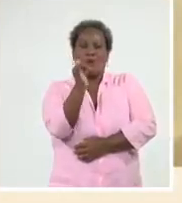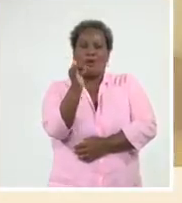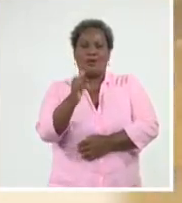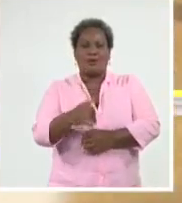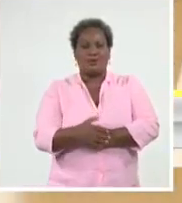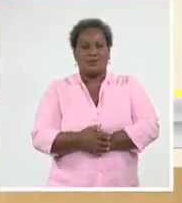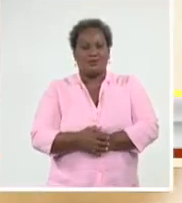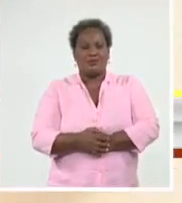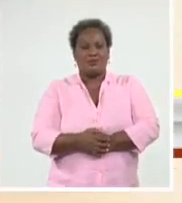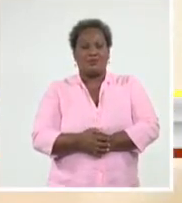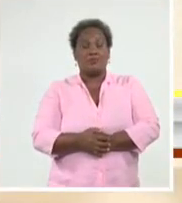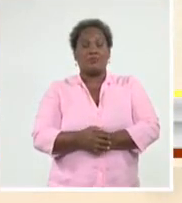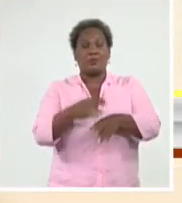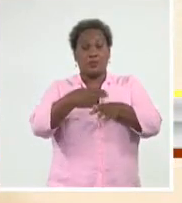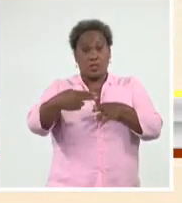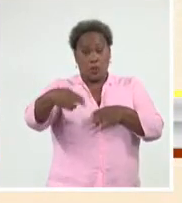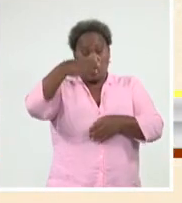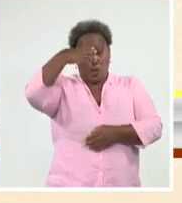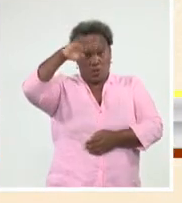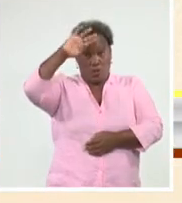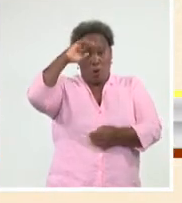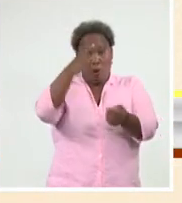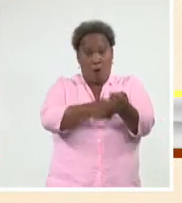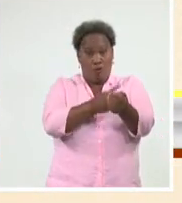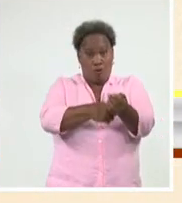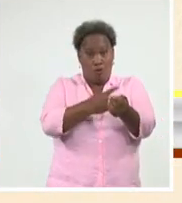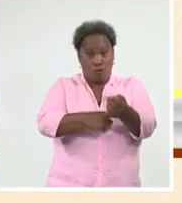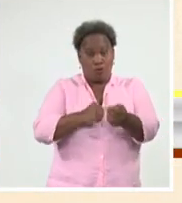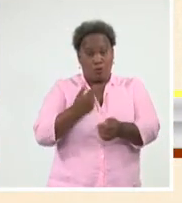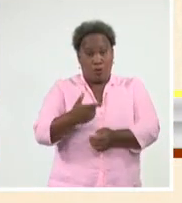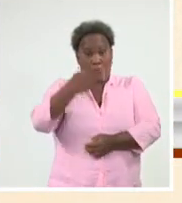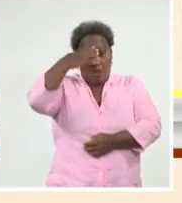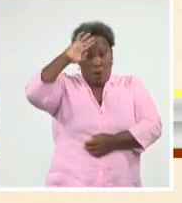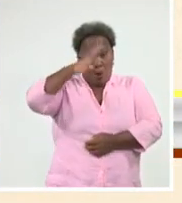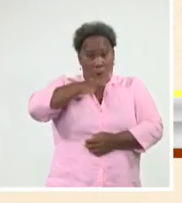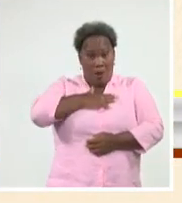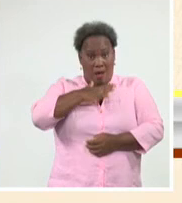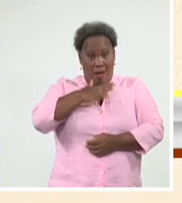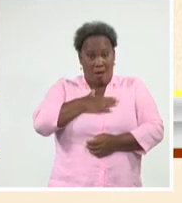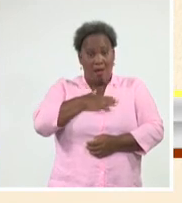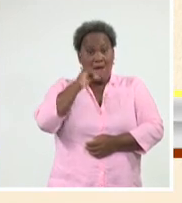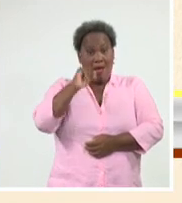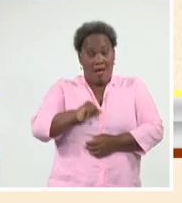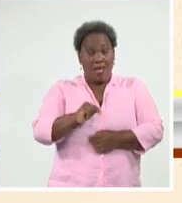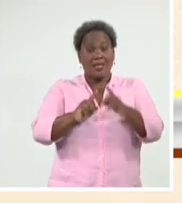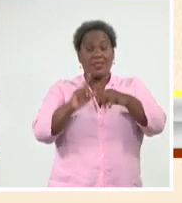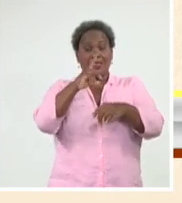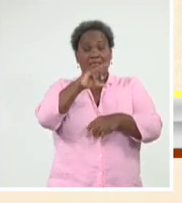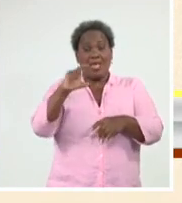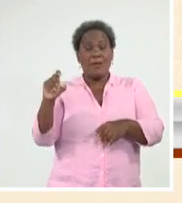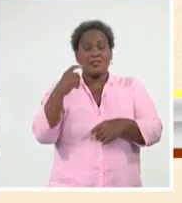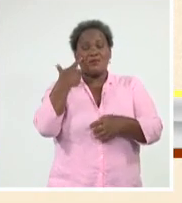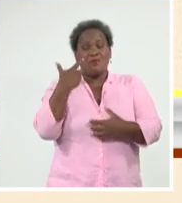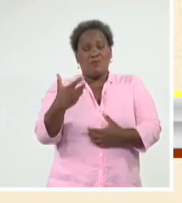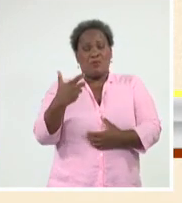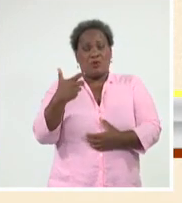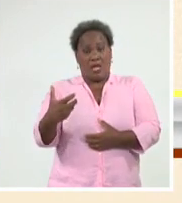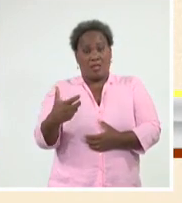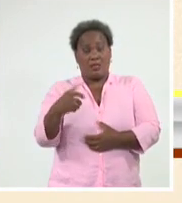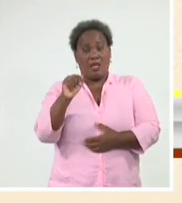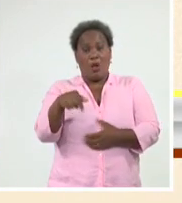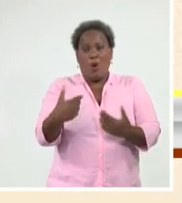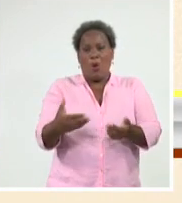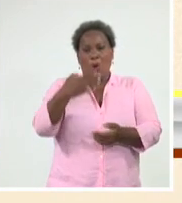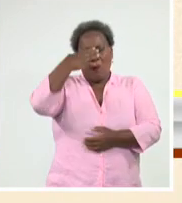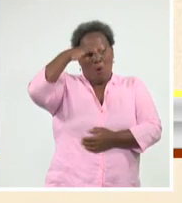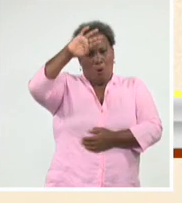La historia de Cuba y las tradiciones culturales de la nación se sitúan como temáticas esenciales de la representación cubana